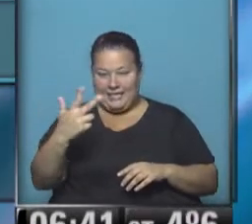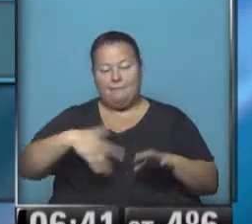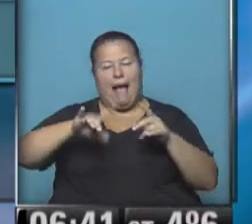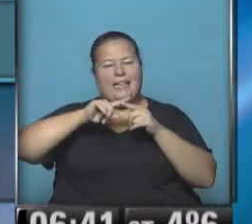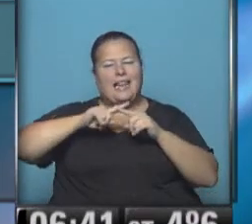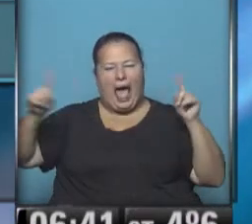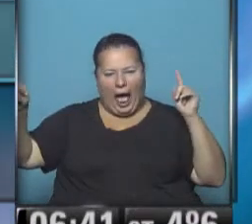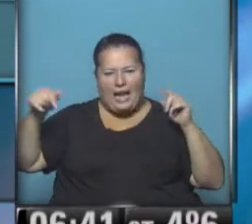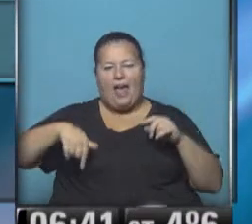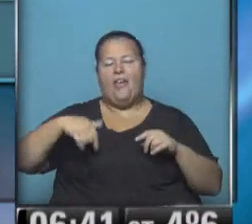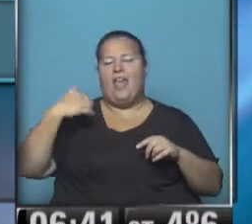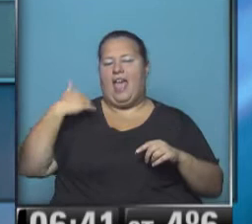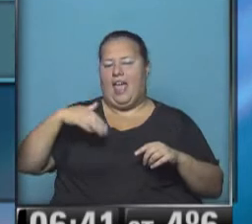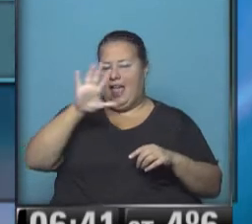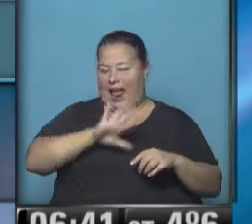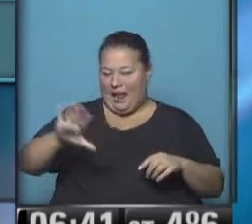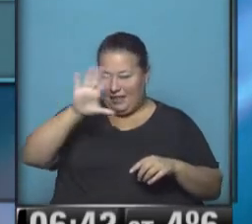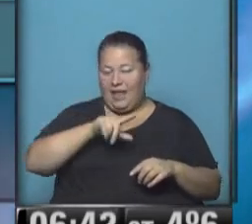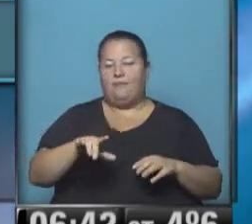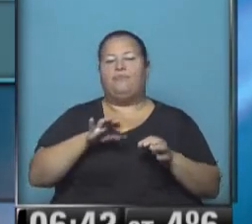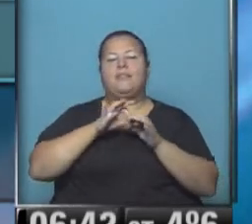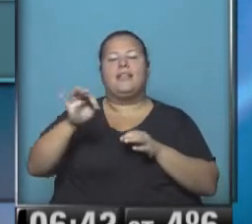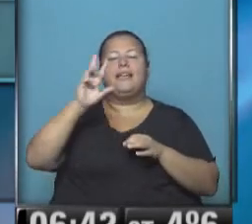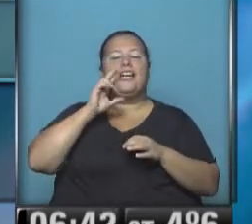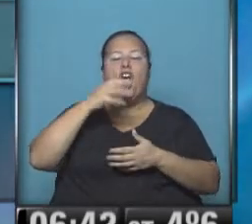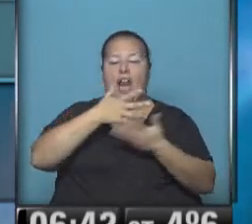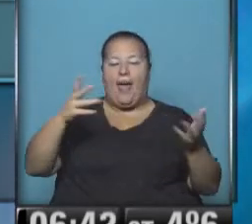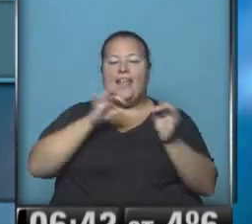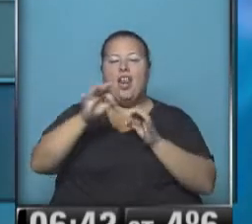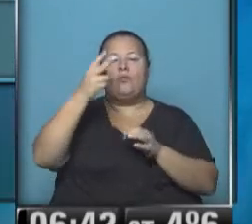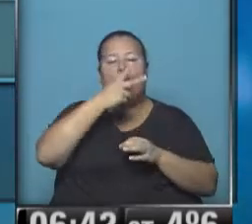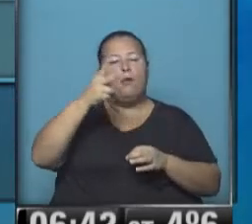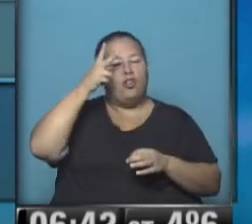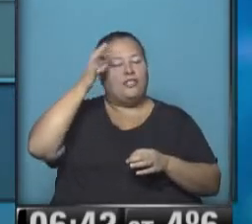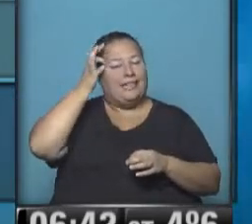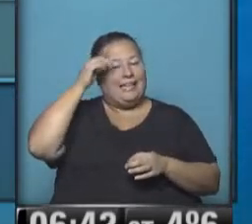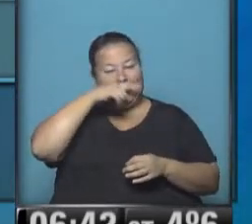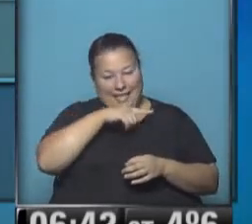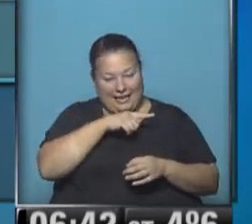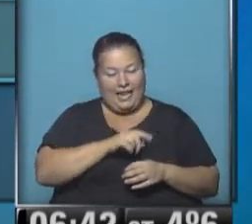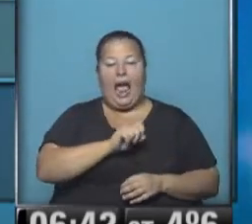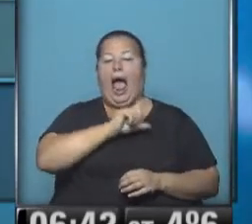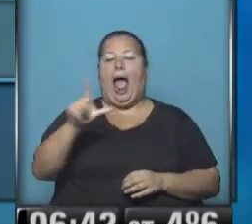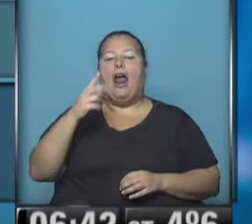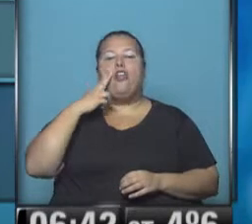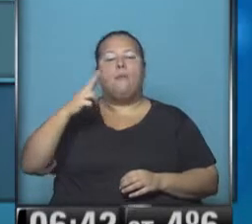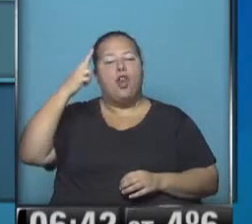extensas de nuestra geografía. A la altura de Río Grande, kilómetro 2837, al